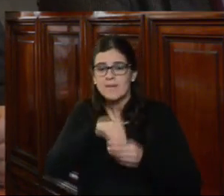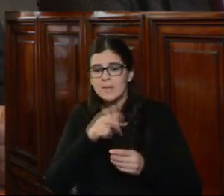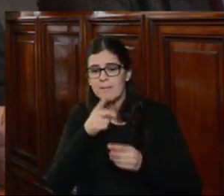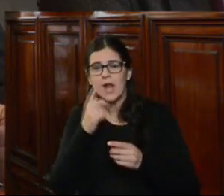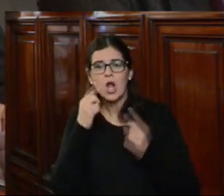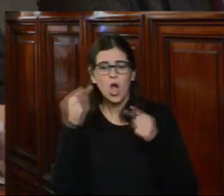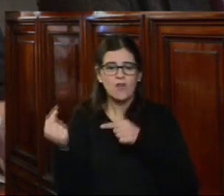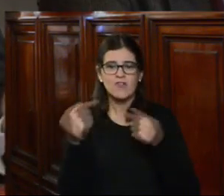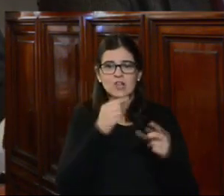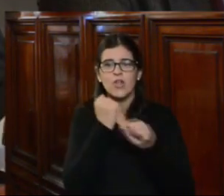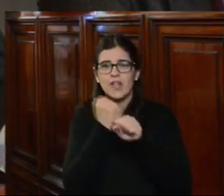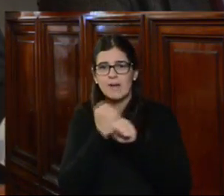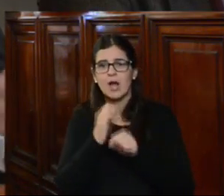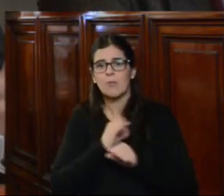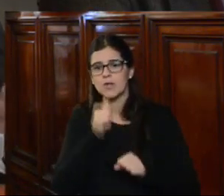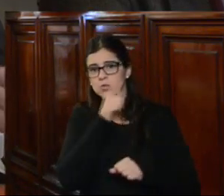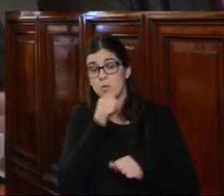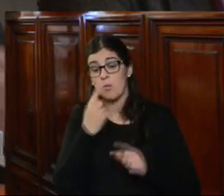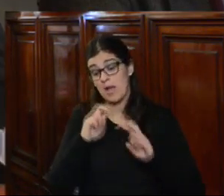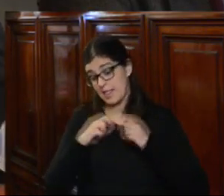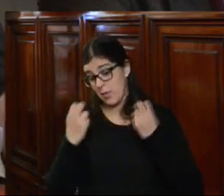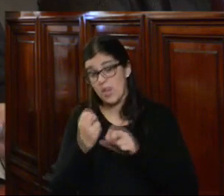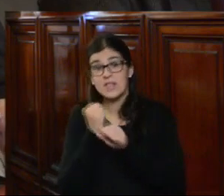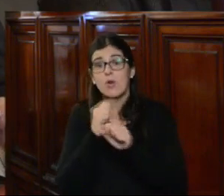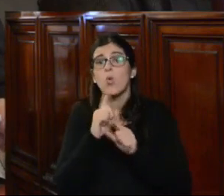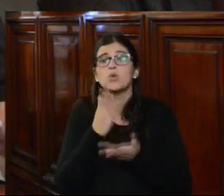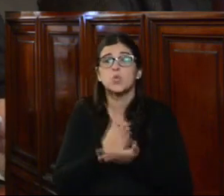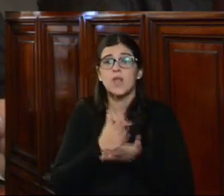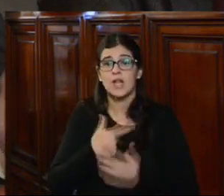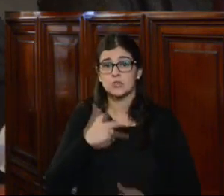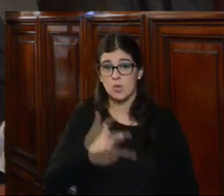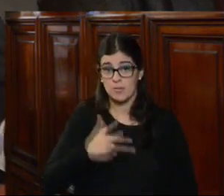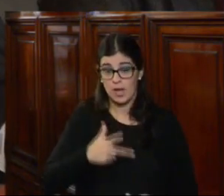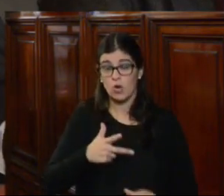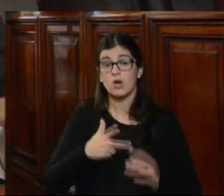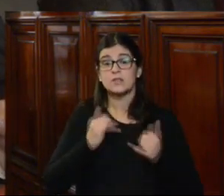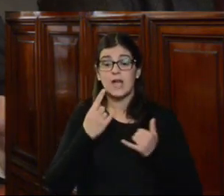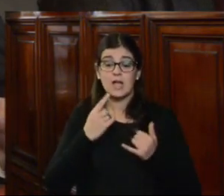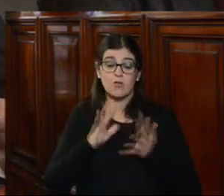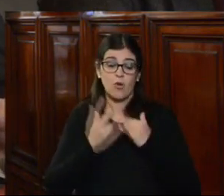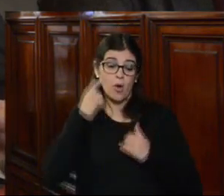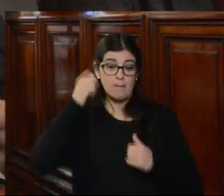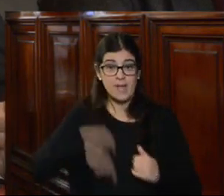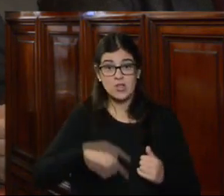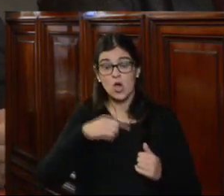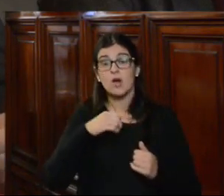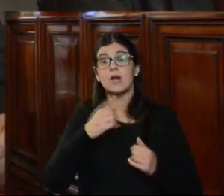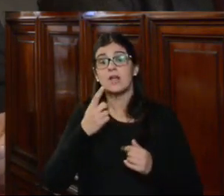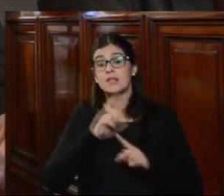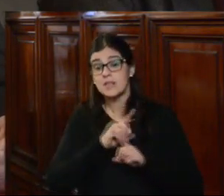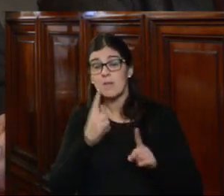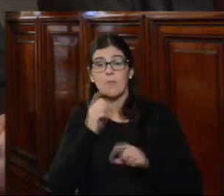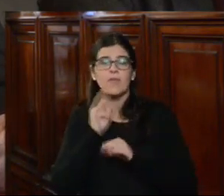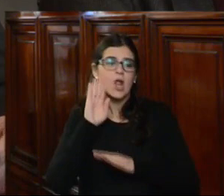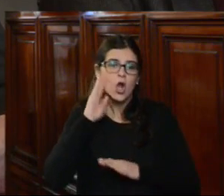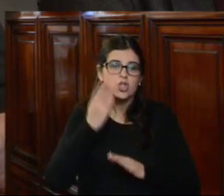conflictos de trabajo, ya que según el Tribunal el trabajo no es un derecho humano, desde nuestro punto de vista, y menos aún podía